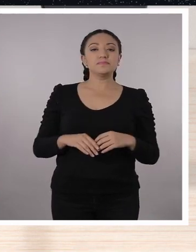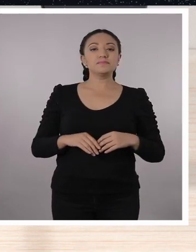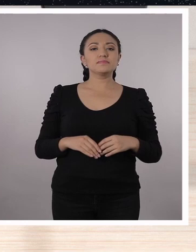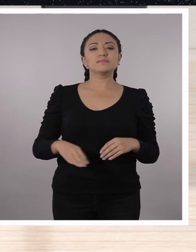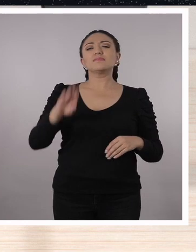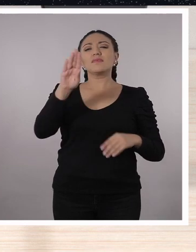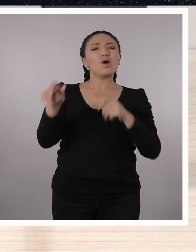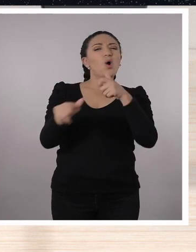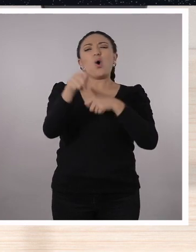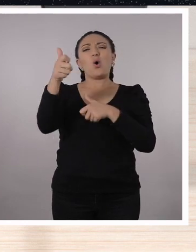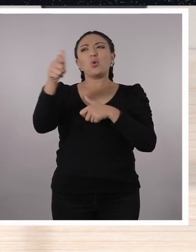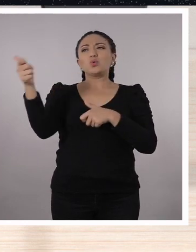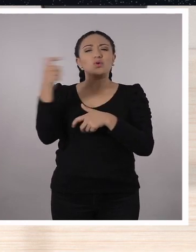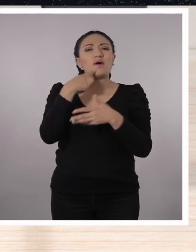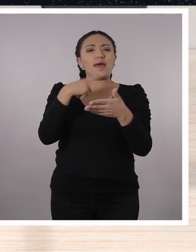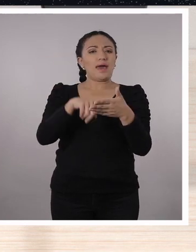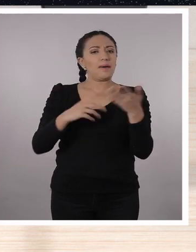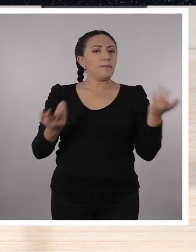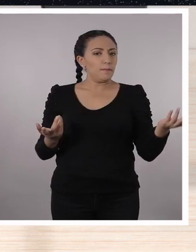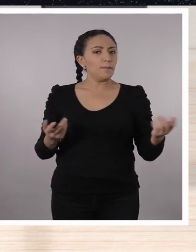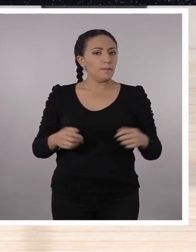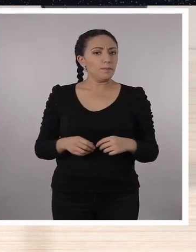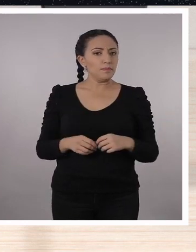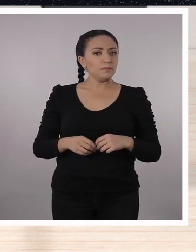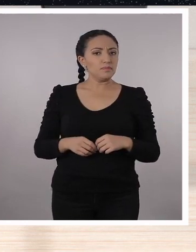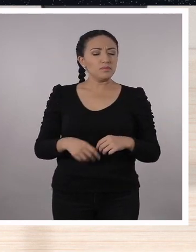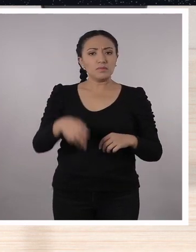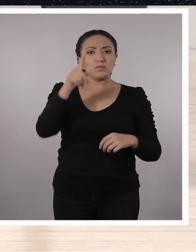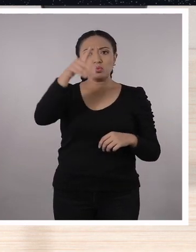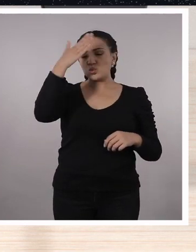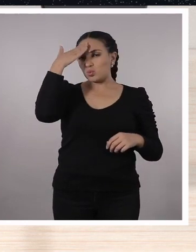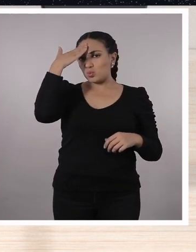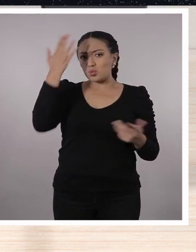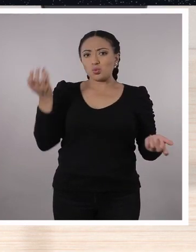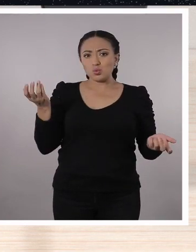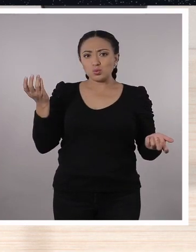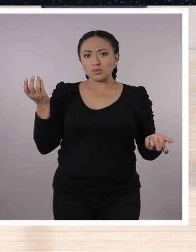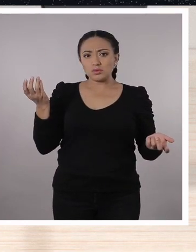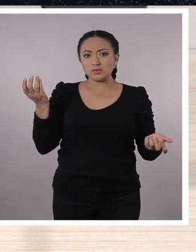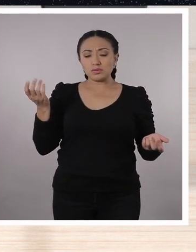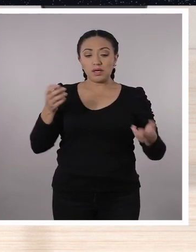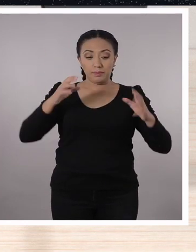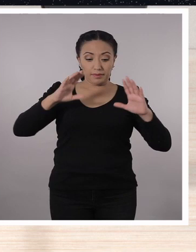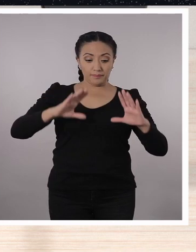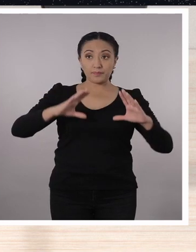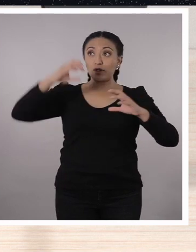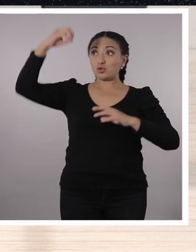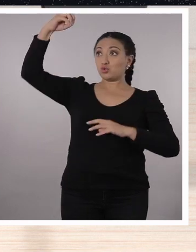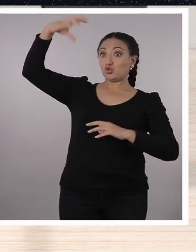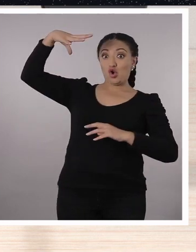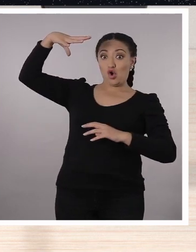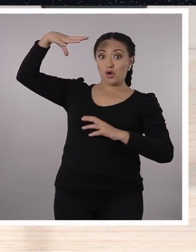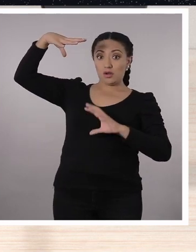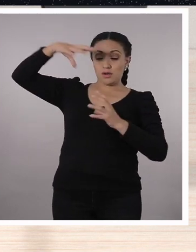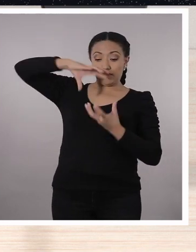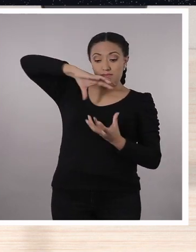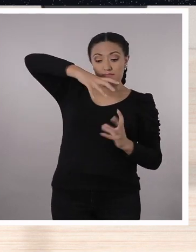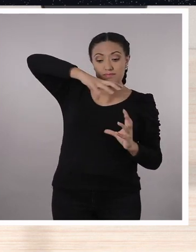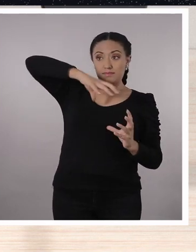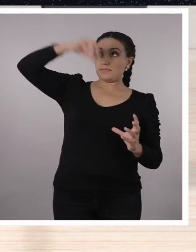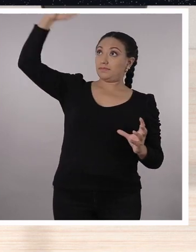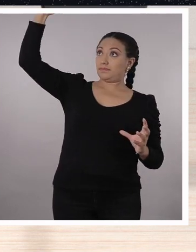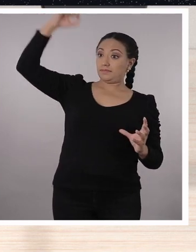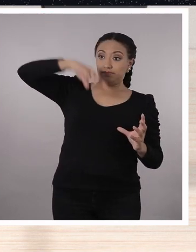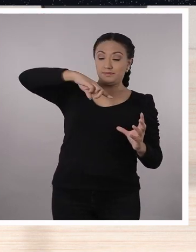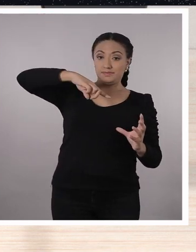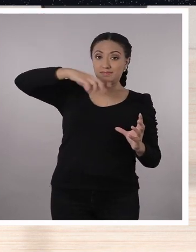Ahora, veamos qué otros ejemplos podemos dar. ¿Alguien sabe tal vez la distancia de la Tierra al Sol? ¿Alguien